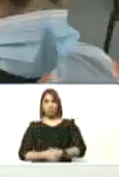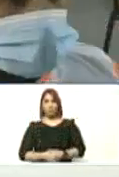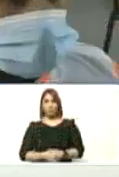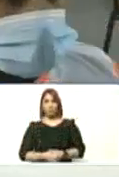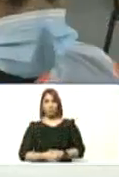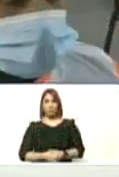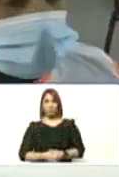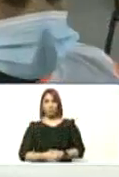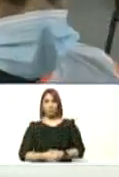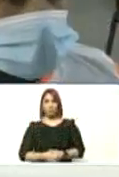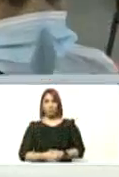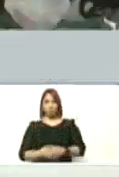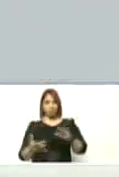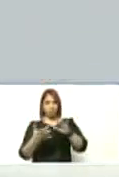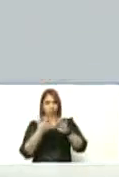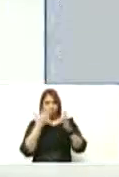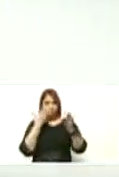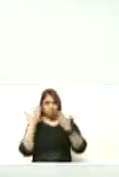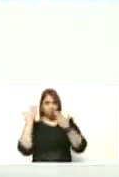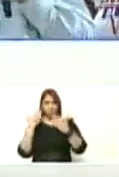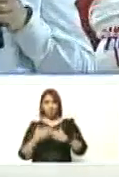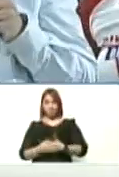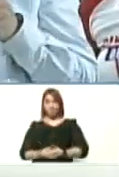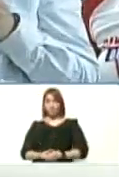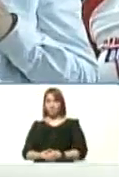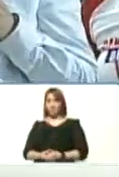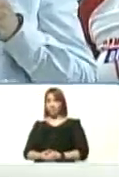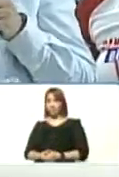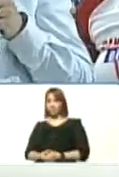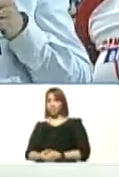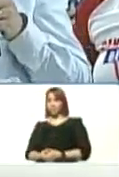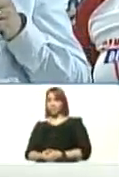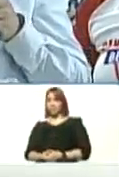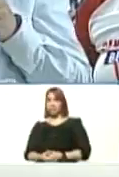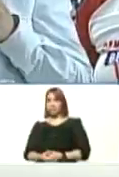adelante Suárez alcalde compañero